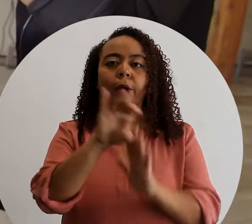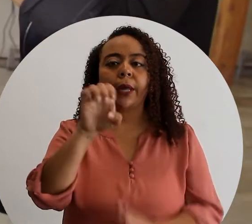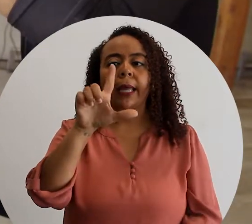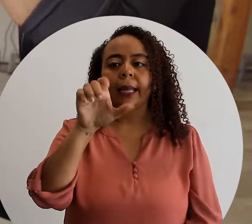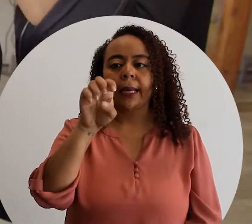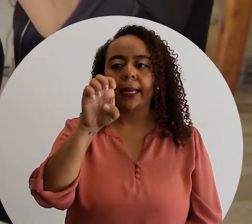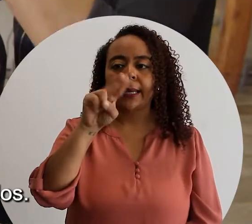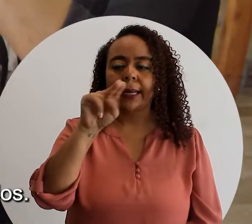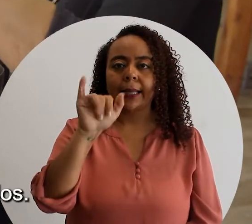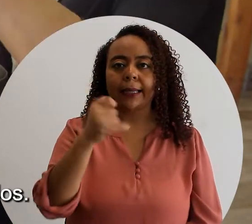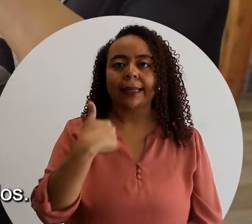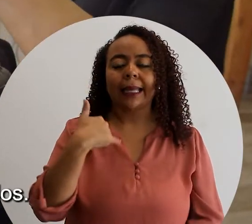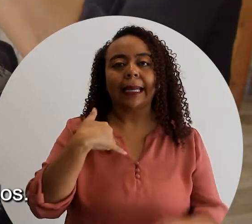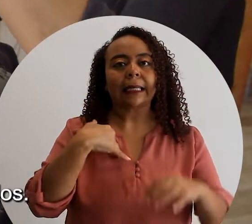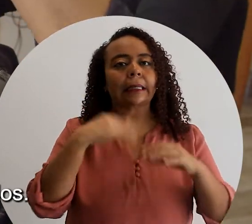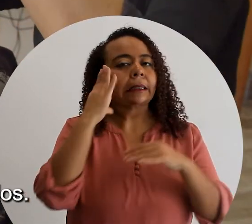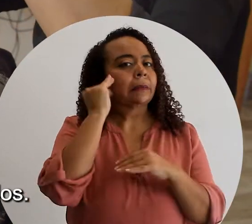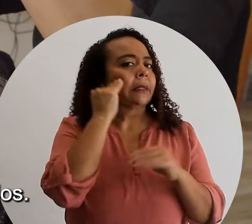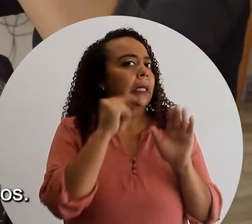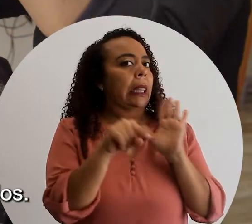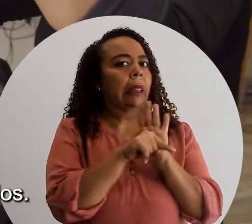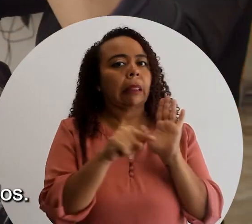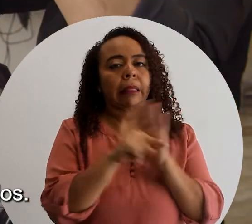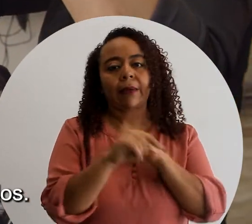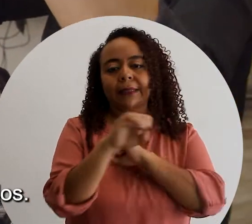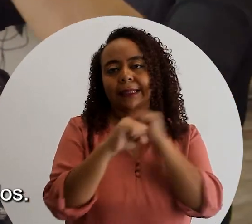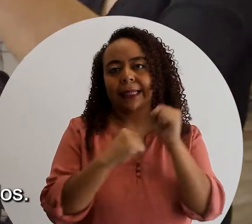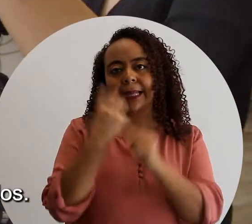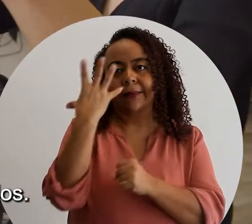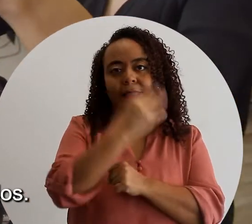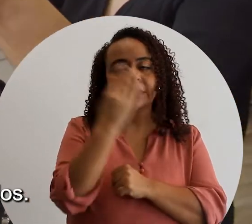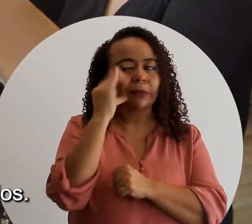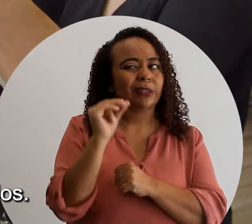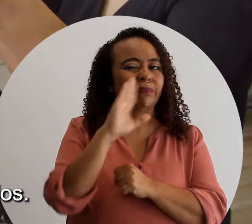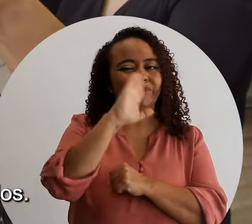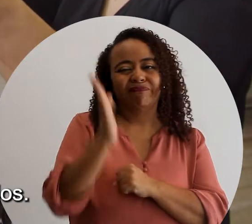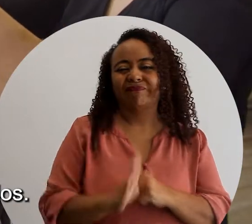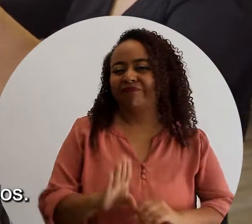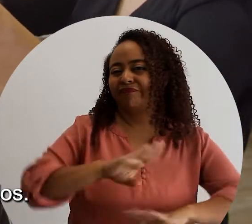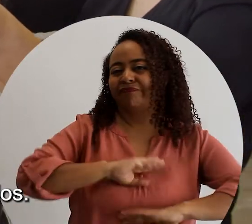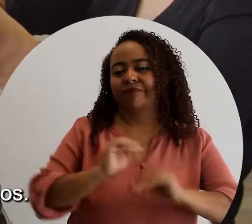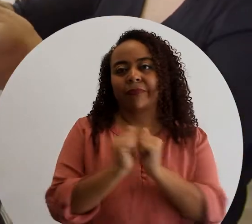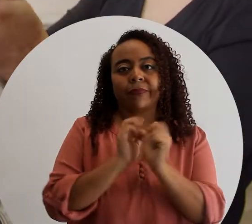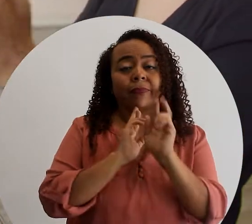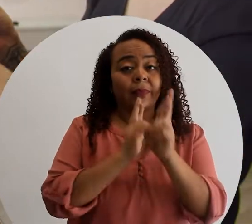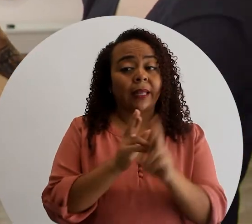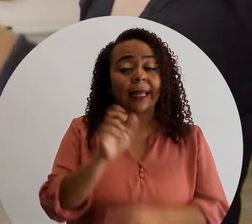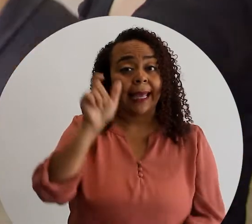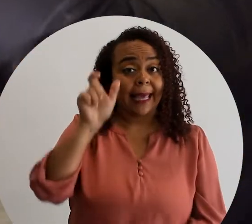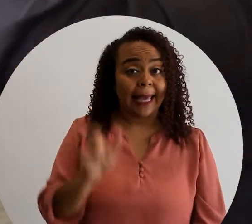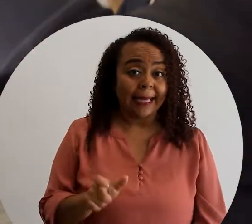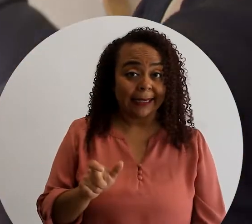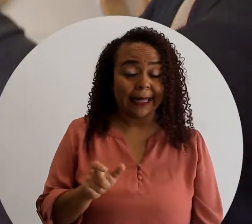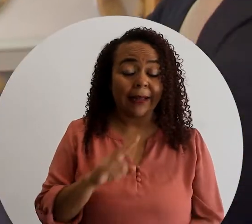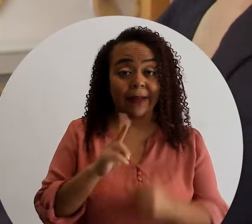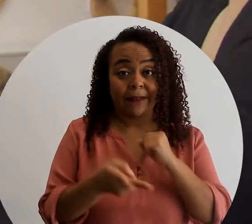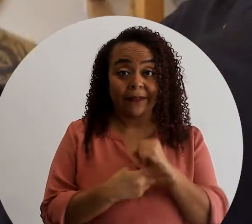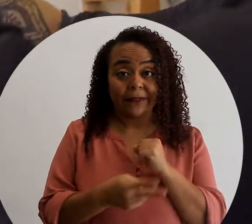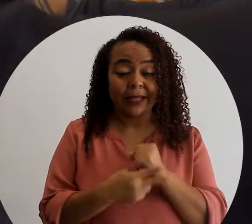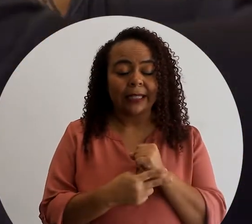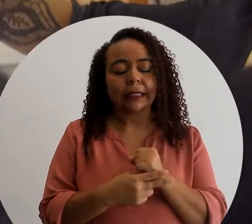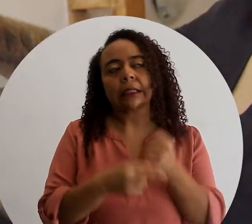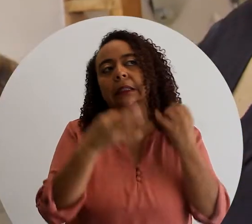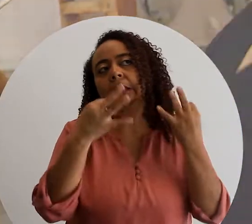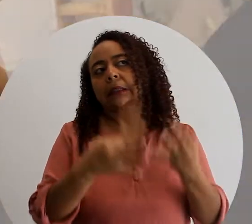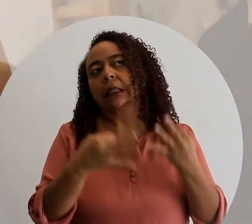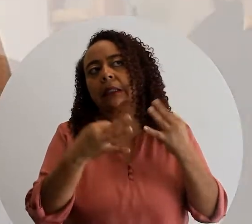Elena ha tenido experiencias negativas en salones de belleza, ya que no queda satisfecha con los resultados. Esta vez, decide probar el